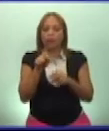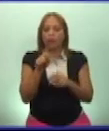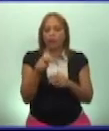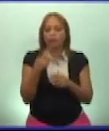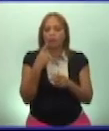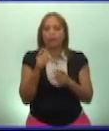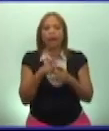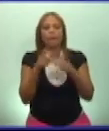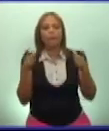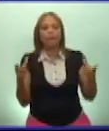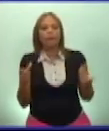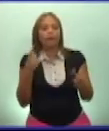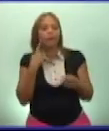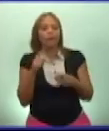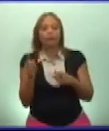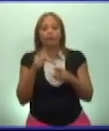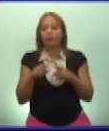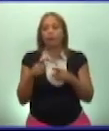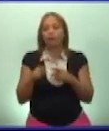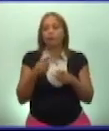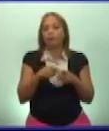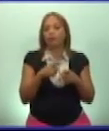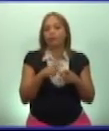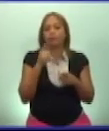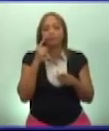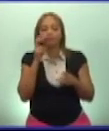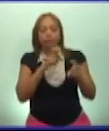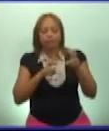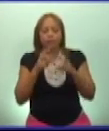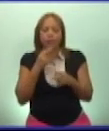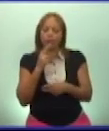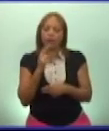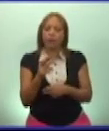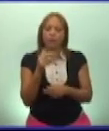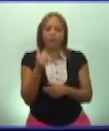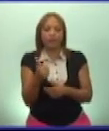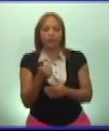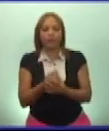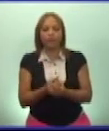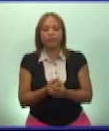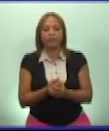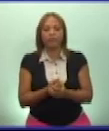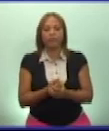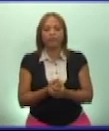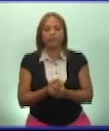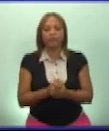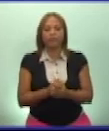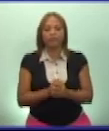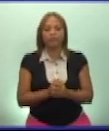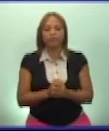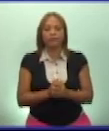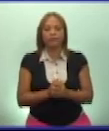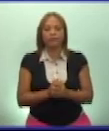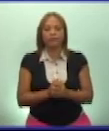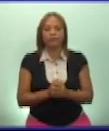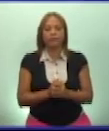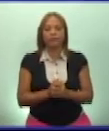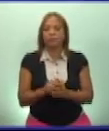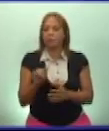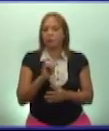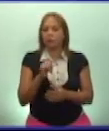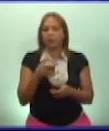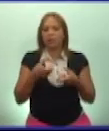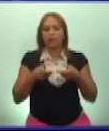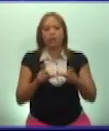ampliar otros materiales de consulta para que puedas responder las actividades. También dispones